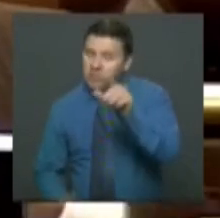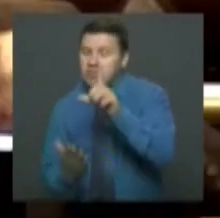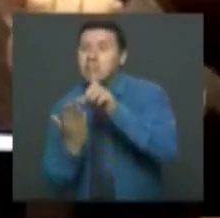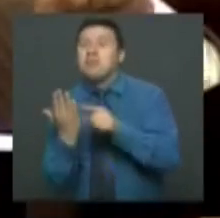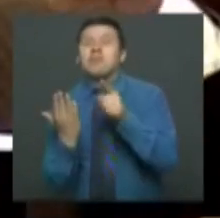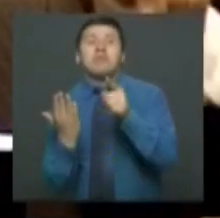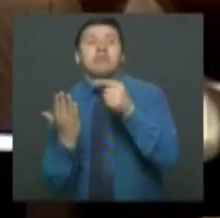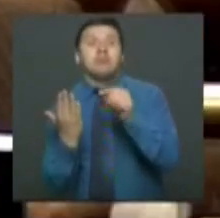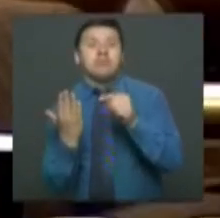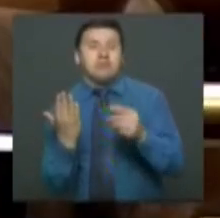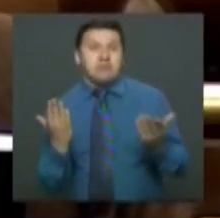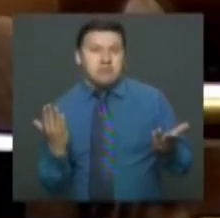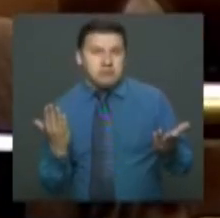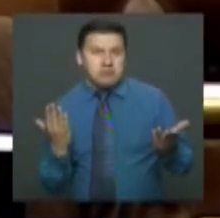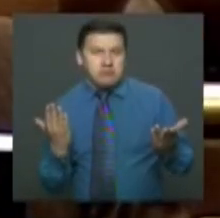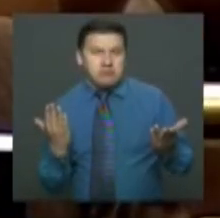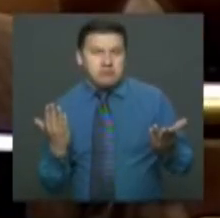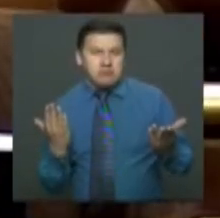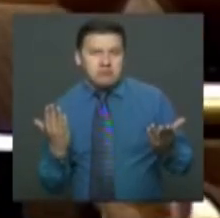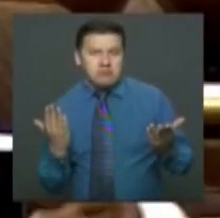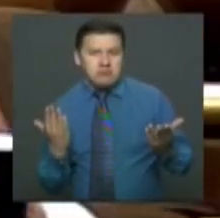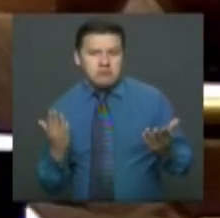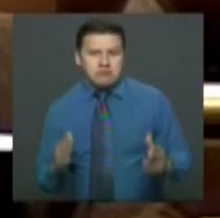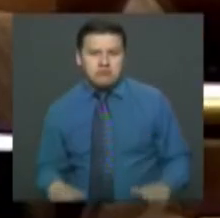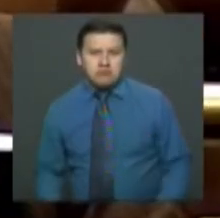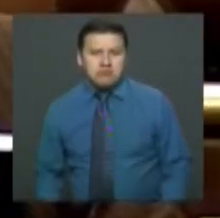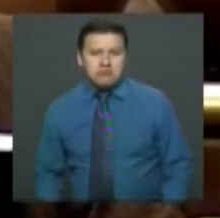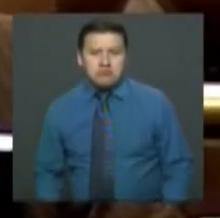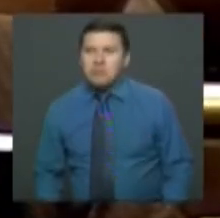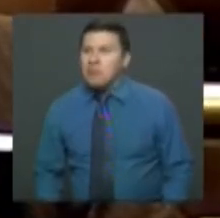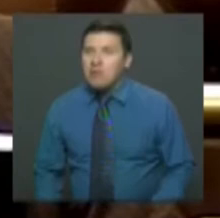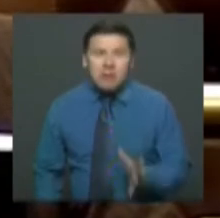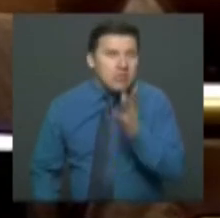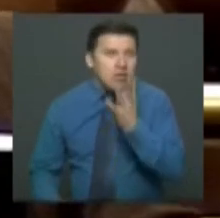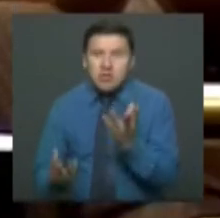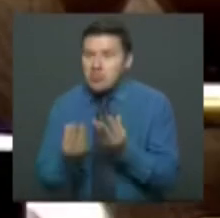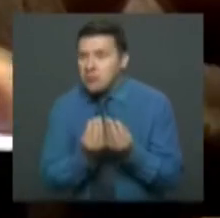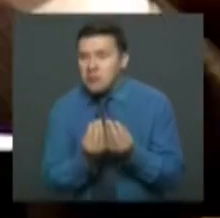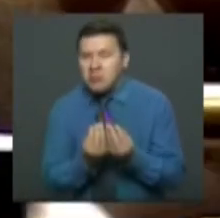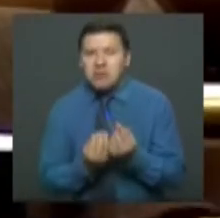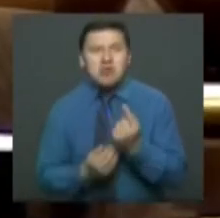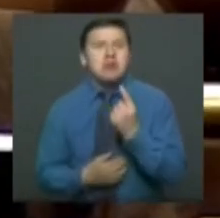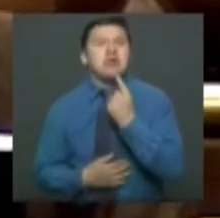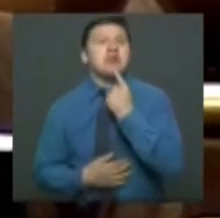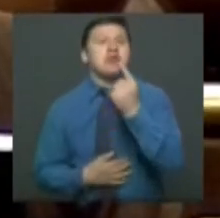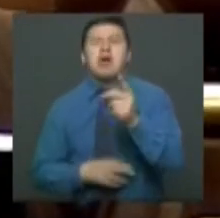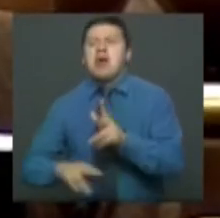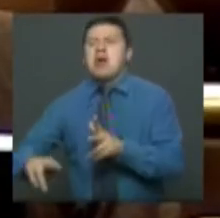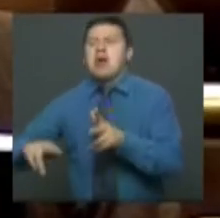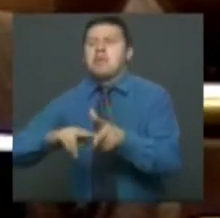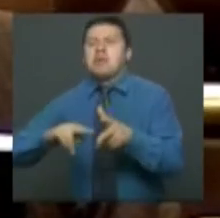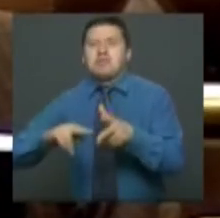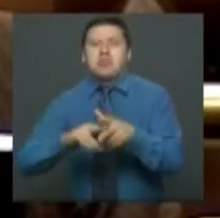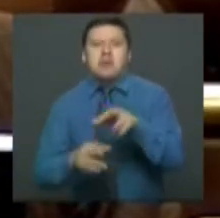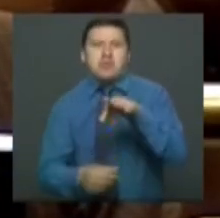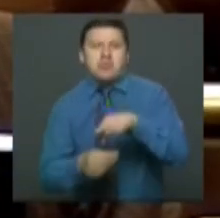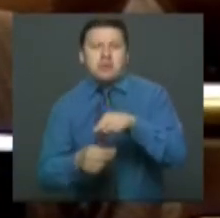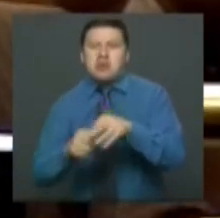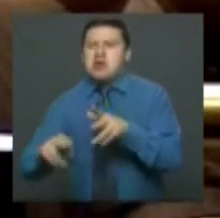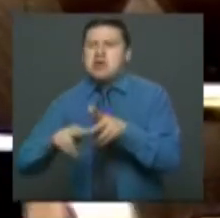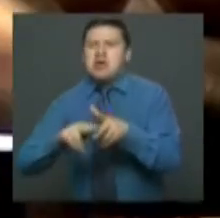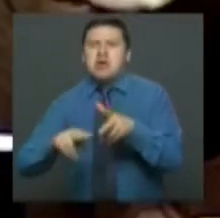quórum para efecto del impedimento. Y cuando vio que no había quórum, usted suspendió la votación del